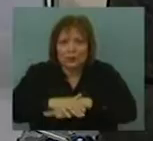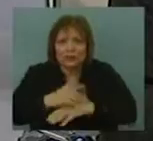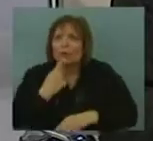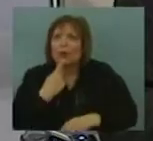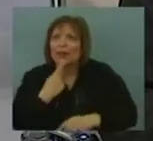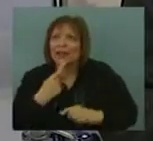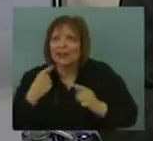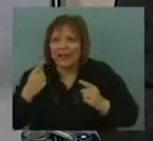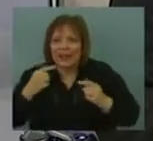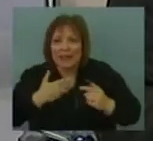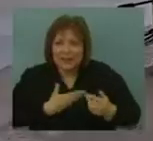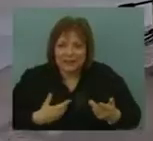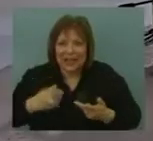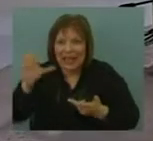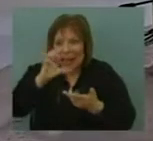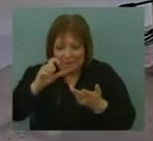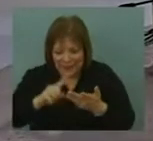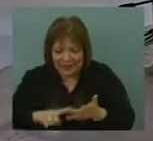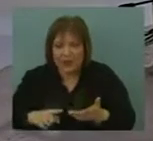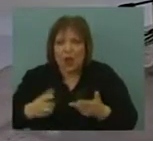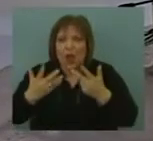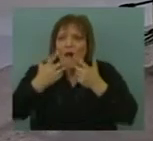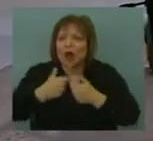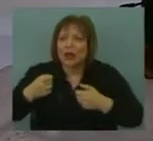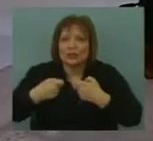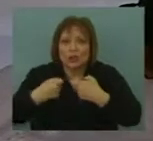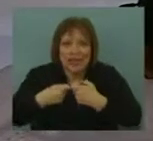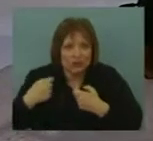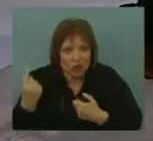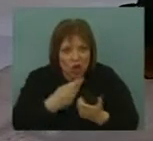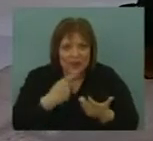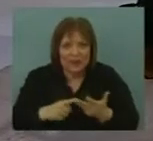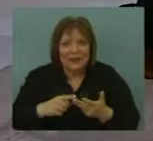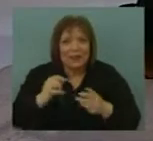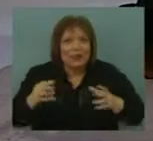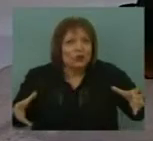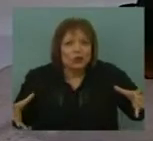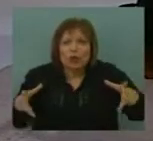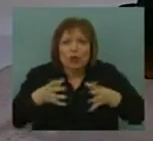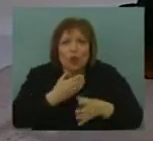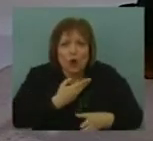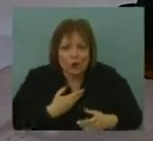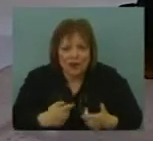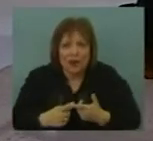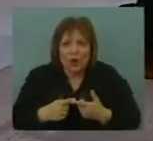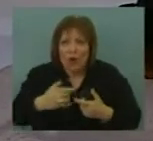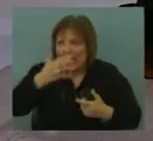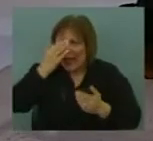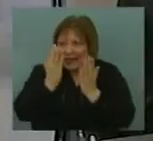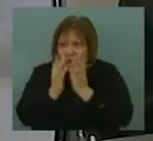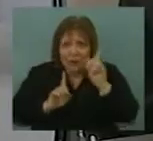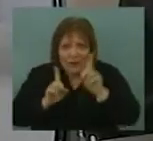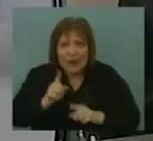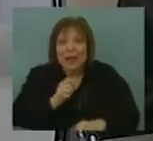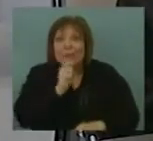exterior. Se encargan las empresas, se encargan las organizaciones sociales, se encarga el conjunto del Estado, se encargan los académicos, se encarga el